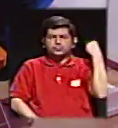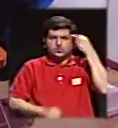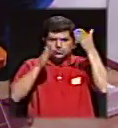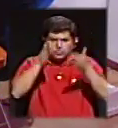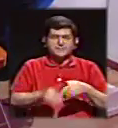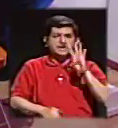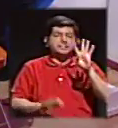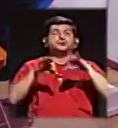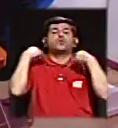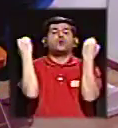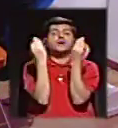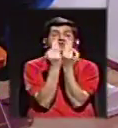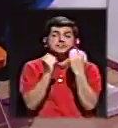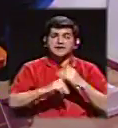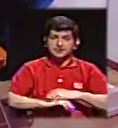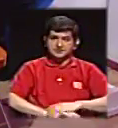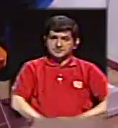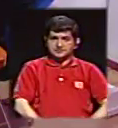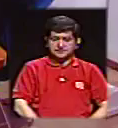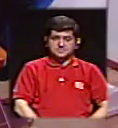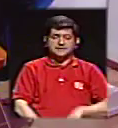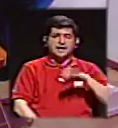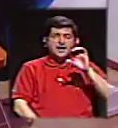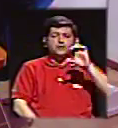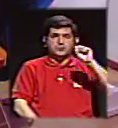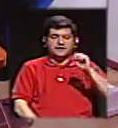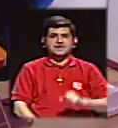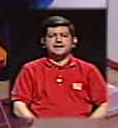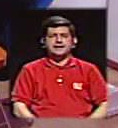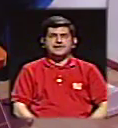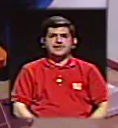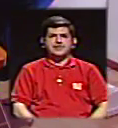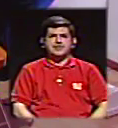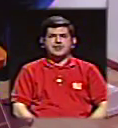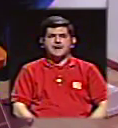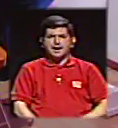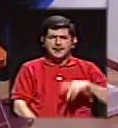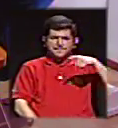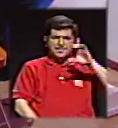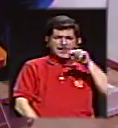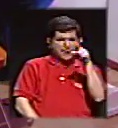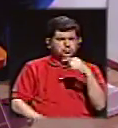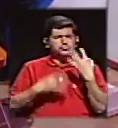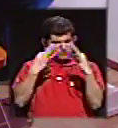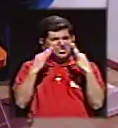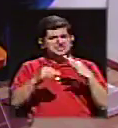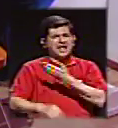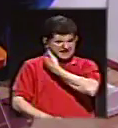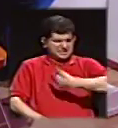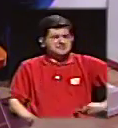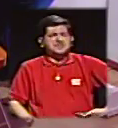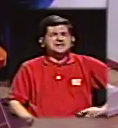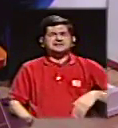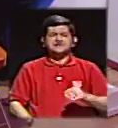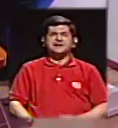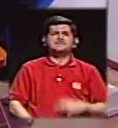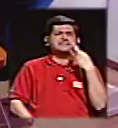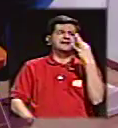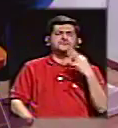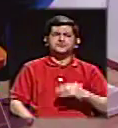gobernados por cuatro familias. Claudina Sánchez dice, doña Pilar, láncese como para presidente. Láncese, oiga, doña Pilar.